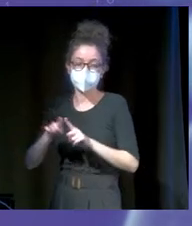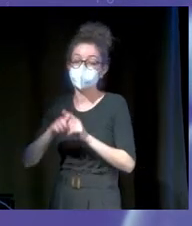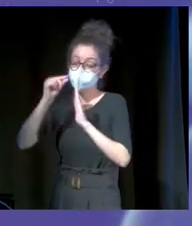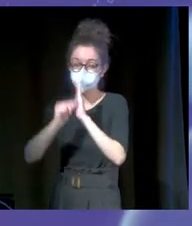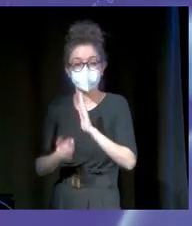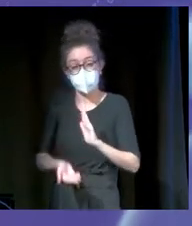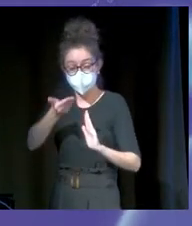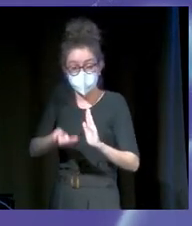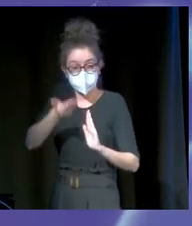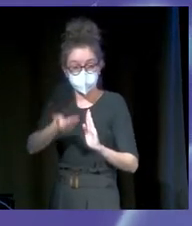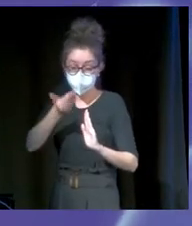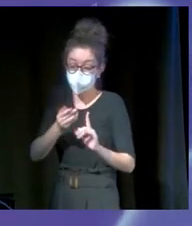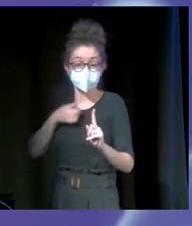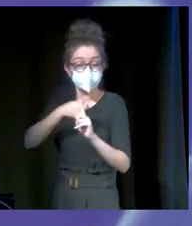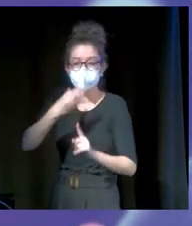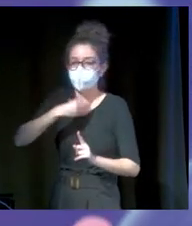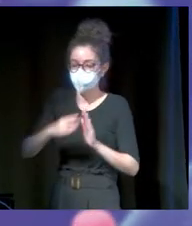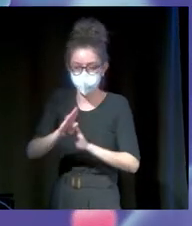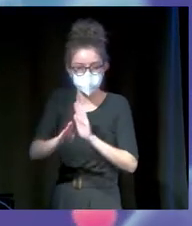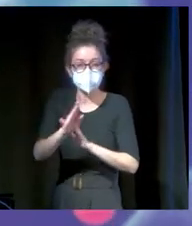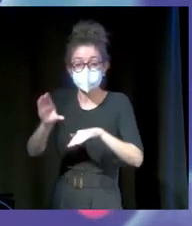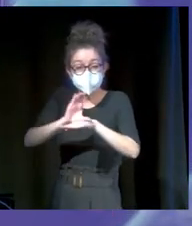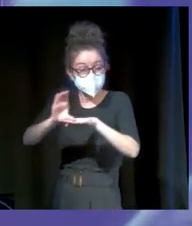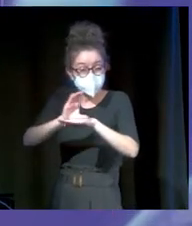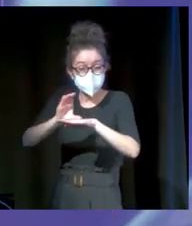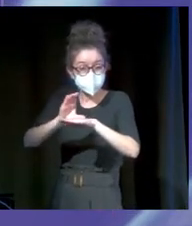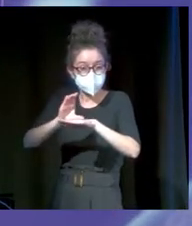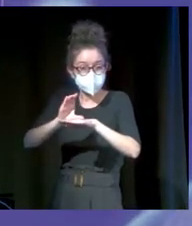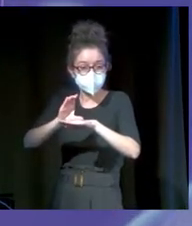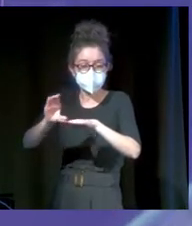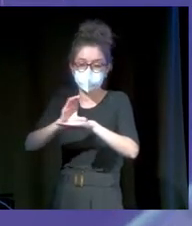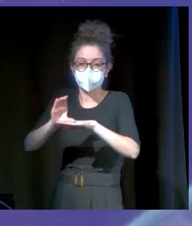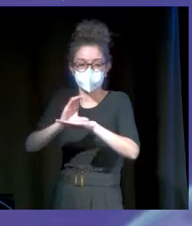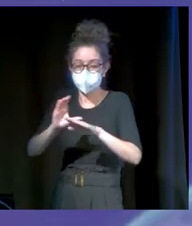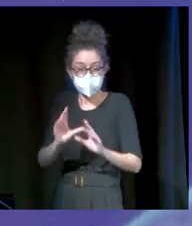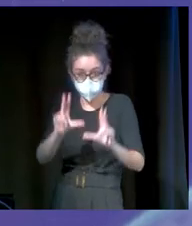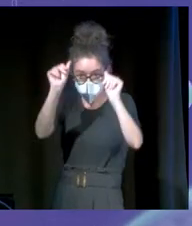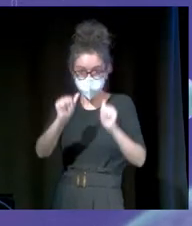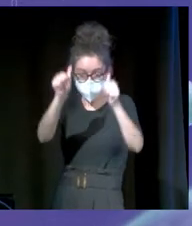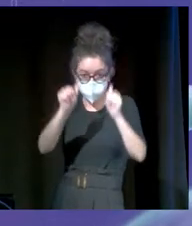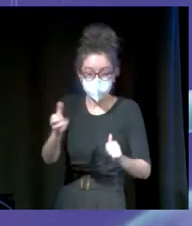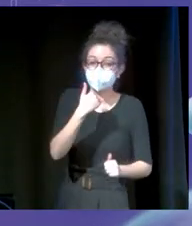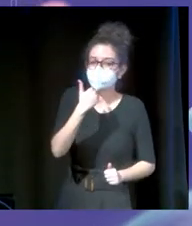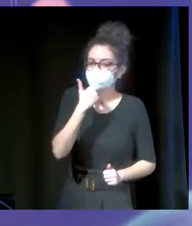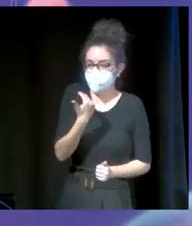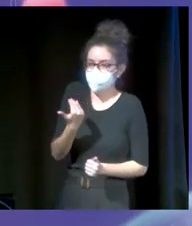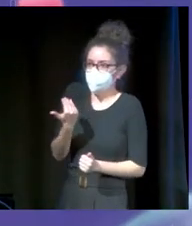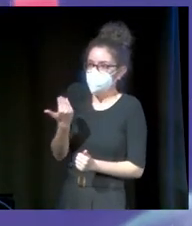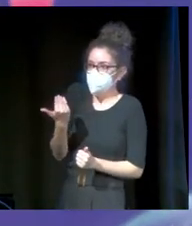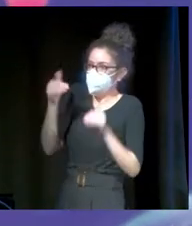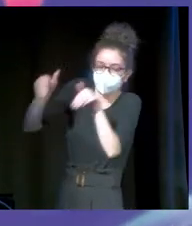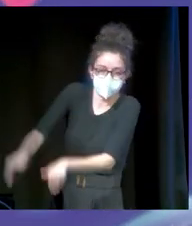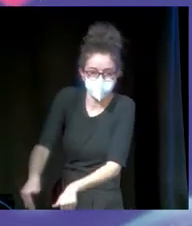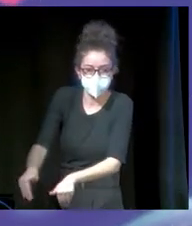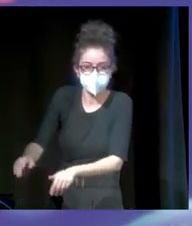altas y lo pasé fatal, fatal, fatal. Acabé la carrera justo antes de que la carrera acabara conmigo. Lo pasé realmente mal. Y además, sufrí la